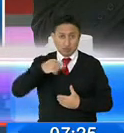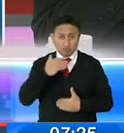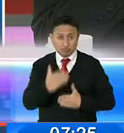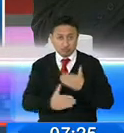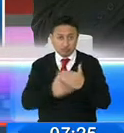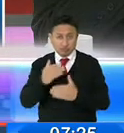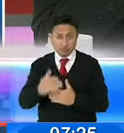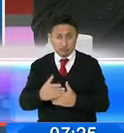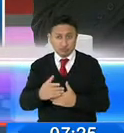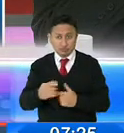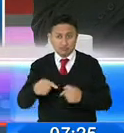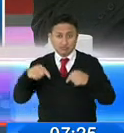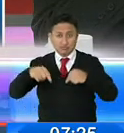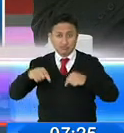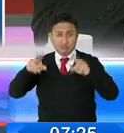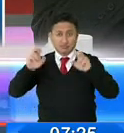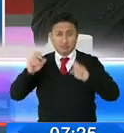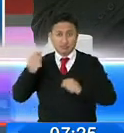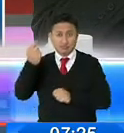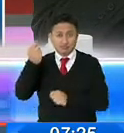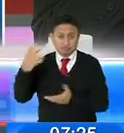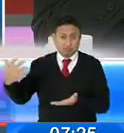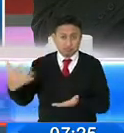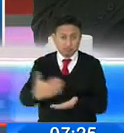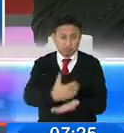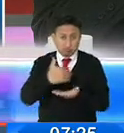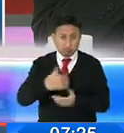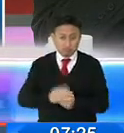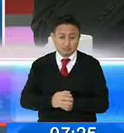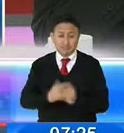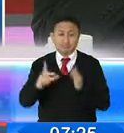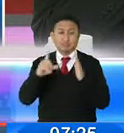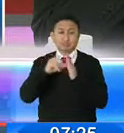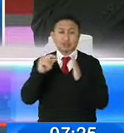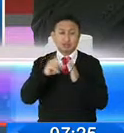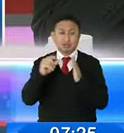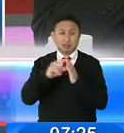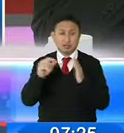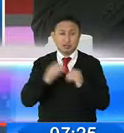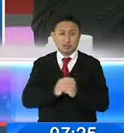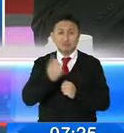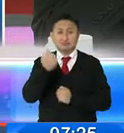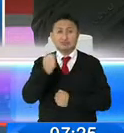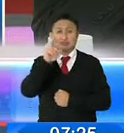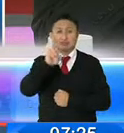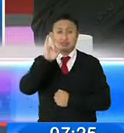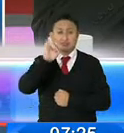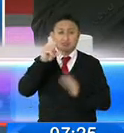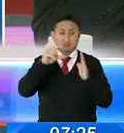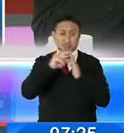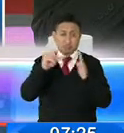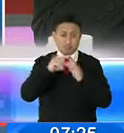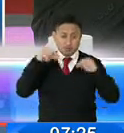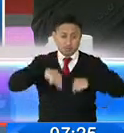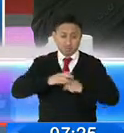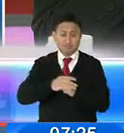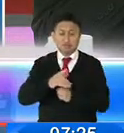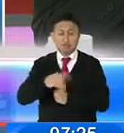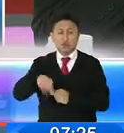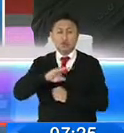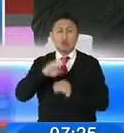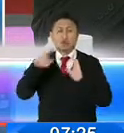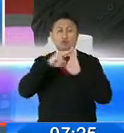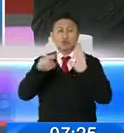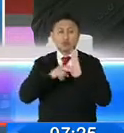en esta recaudación anticipada y que lo que ha hecho es justamente identificar quiénes son las reglas